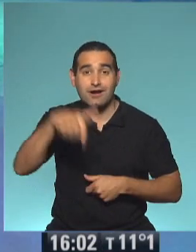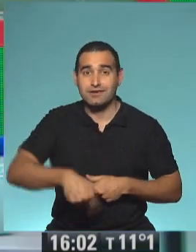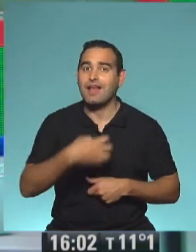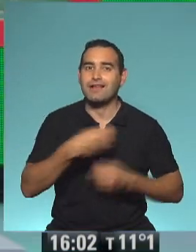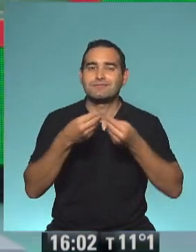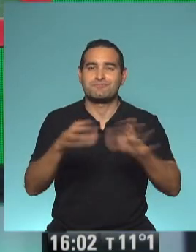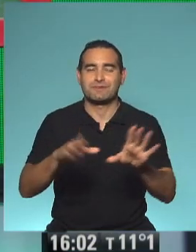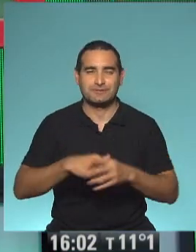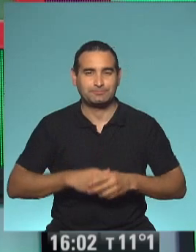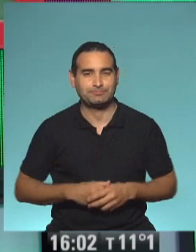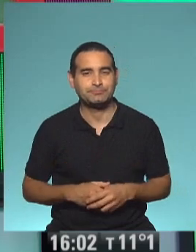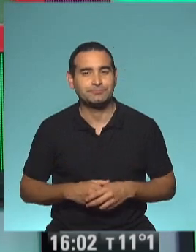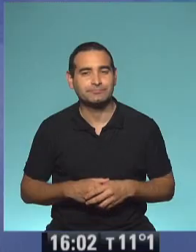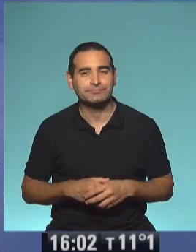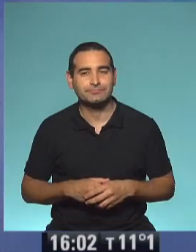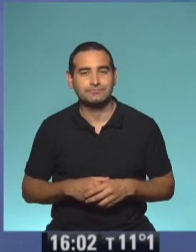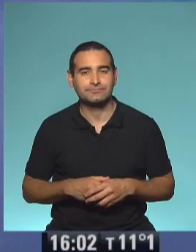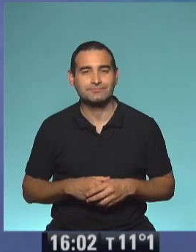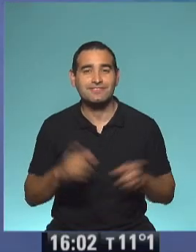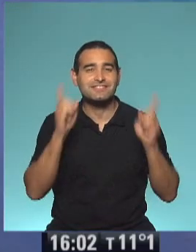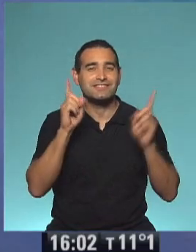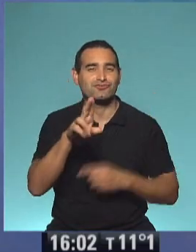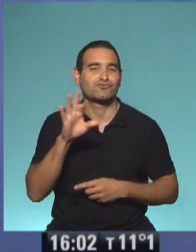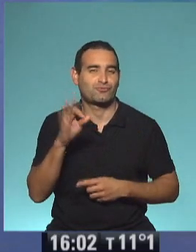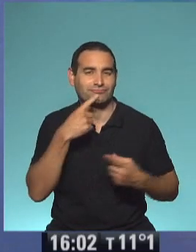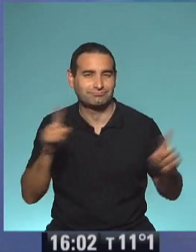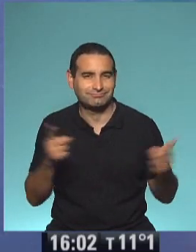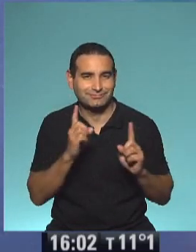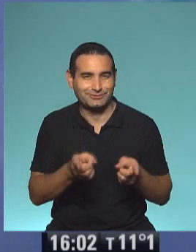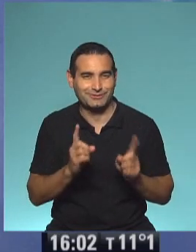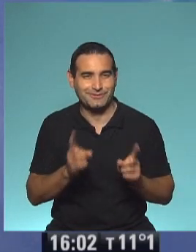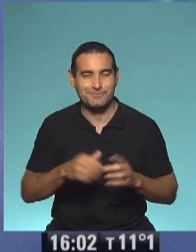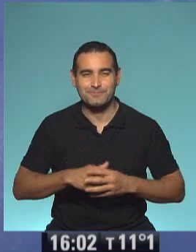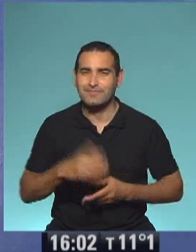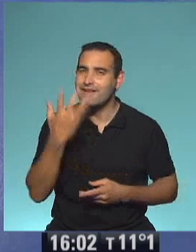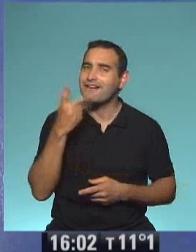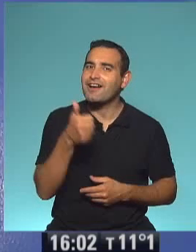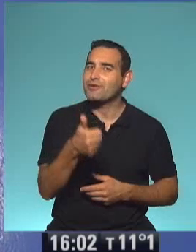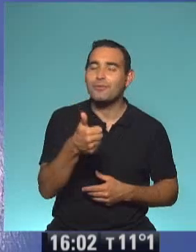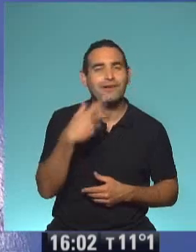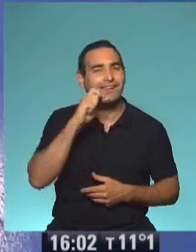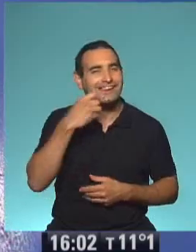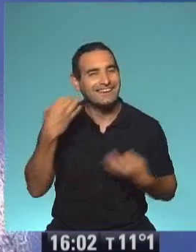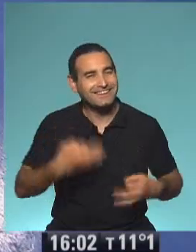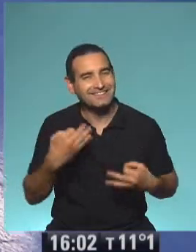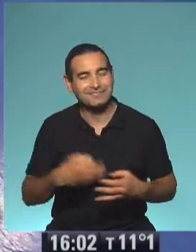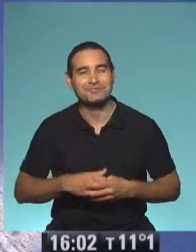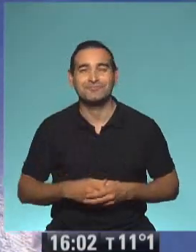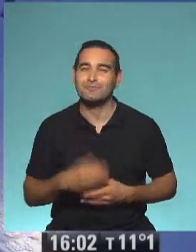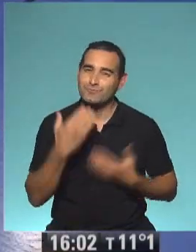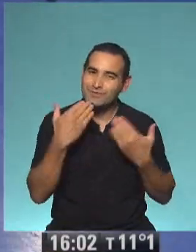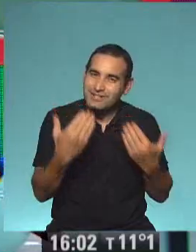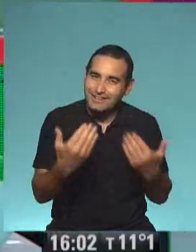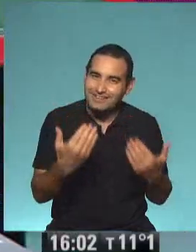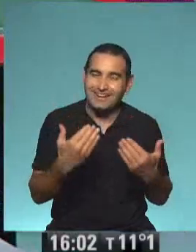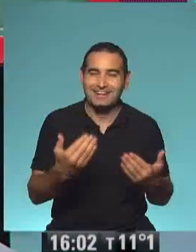¡empezá! ¡Señor, señor, ro-ro! ¡Me encanta! ¡Uy, qué lindo! ¡Muchas